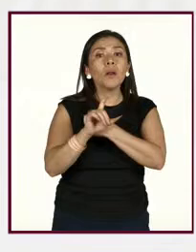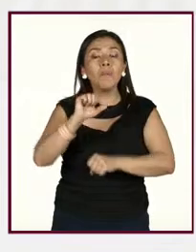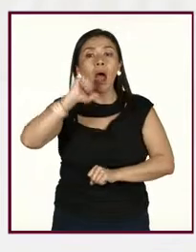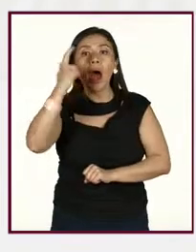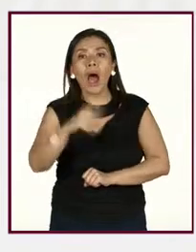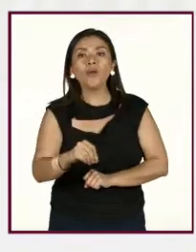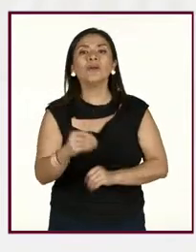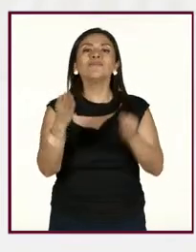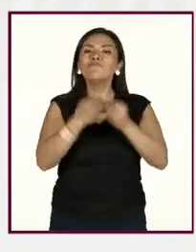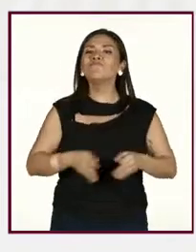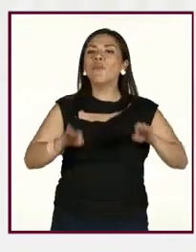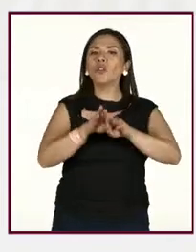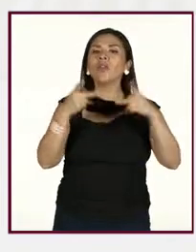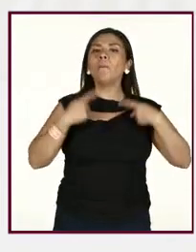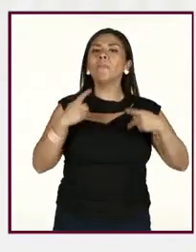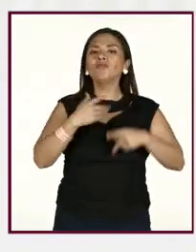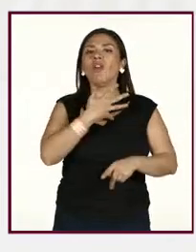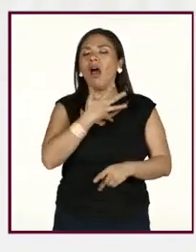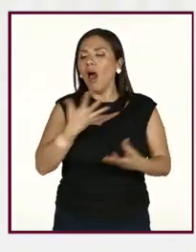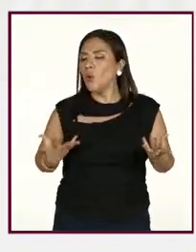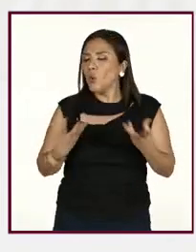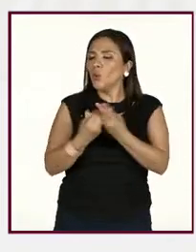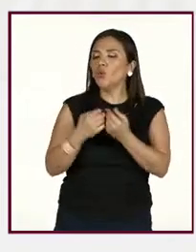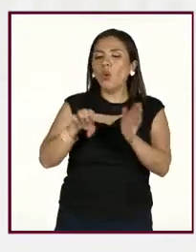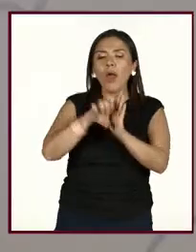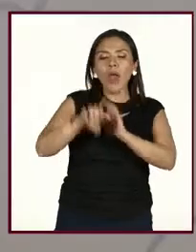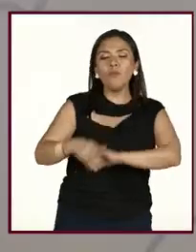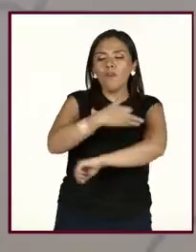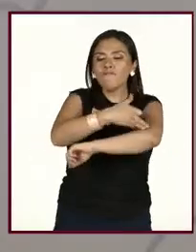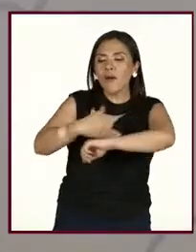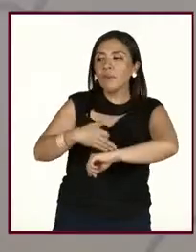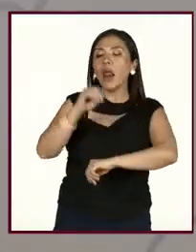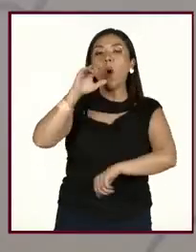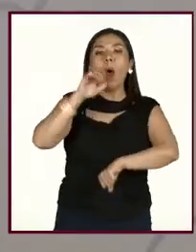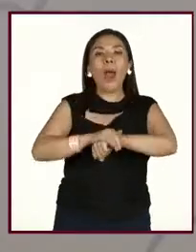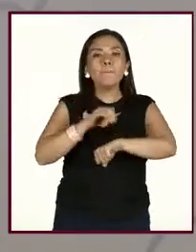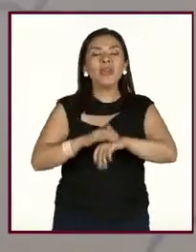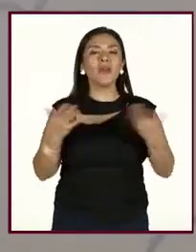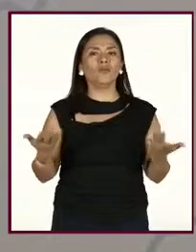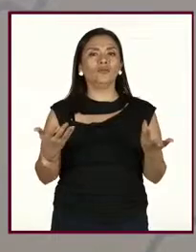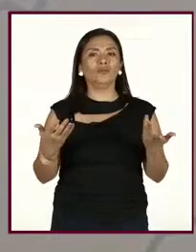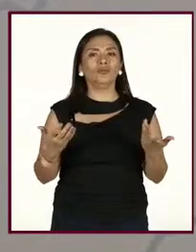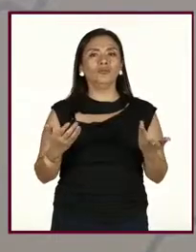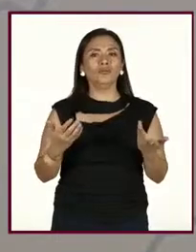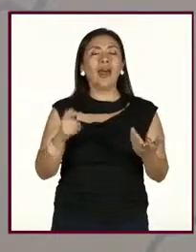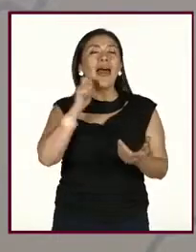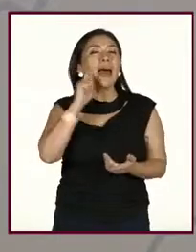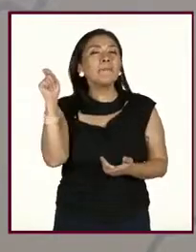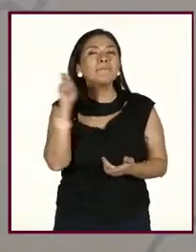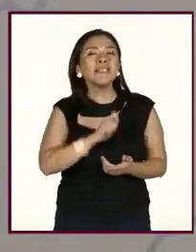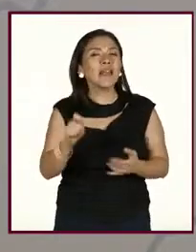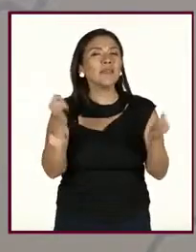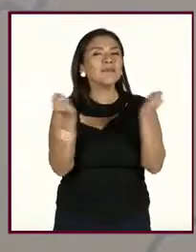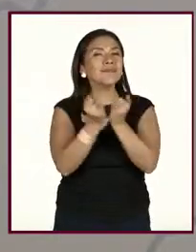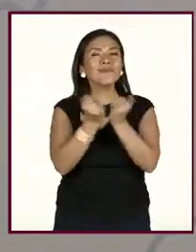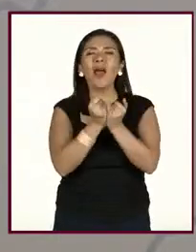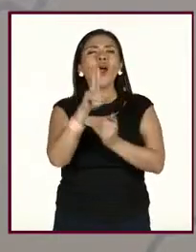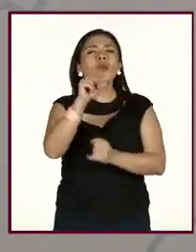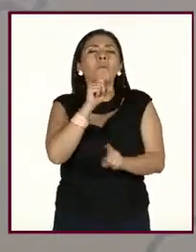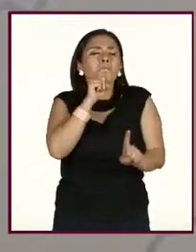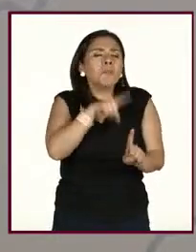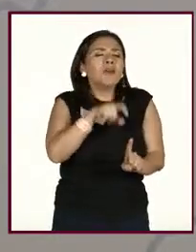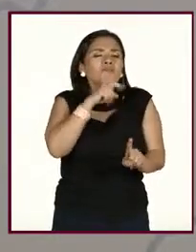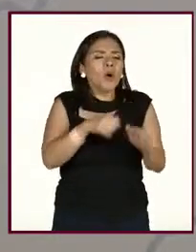importante contar con familia, contar con amigos, hacer amistades fuera también de nuestro